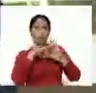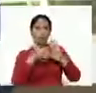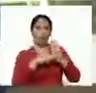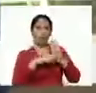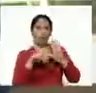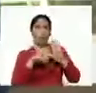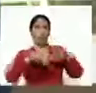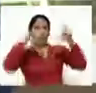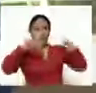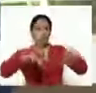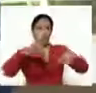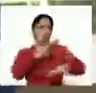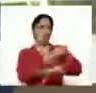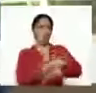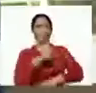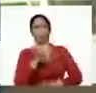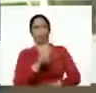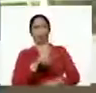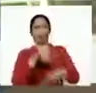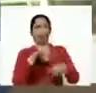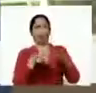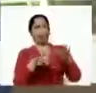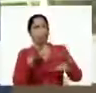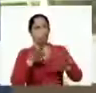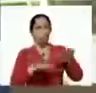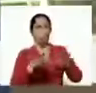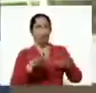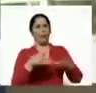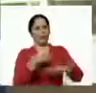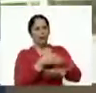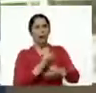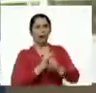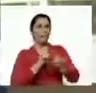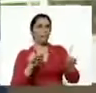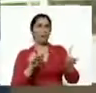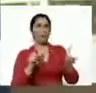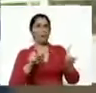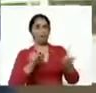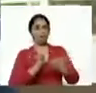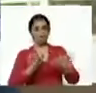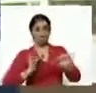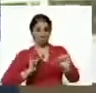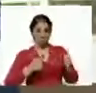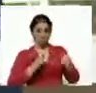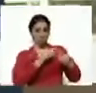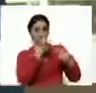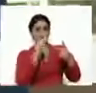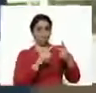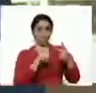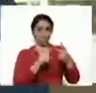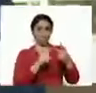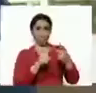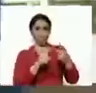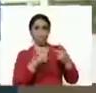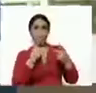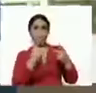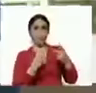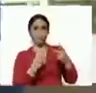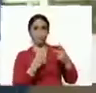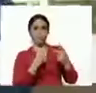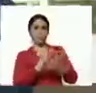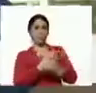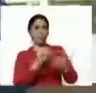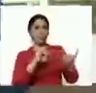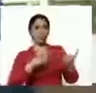ni tan torrenciales ni tan escasas. Un poquito tarde, pero ya iniciaron. En segundo lugar, presidente, señalar que ya hemos